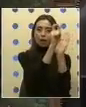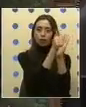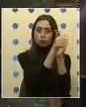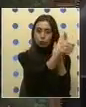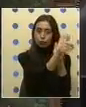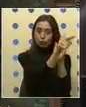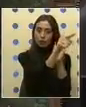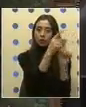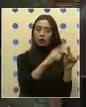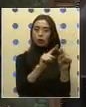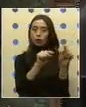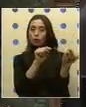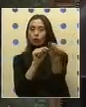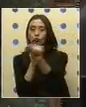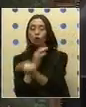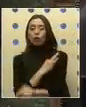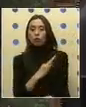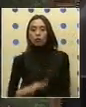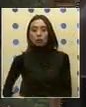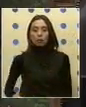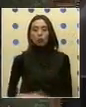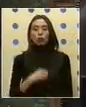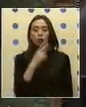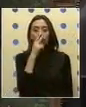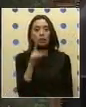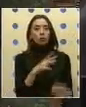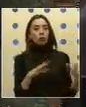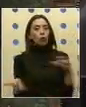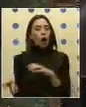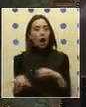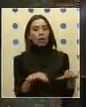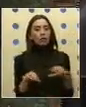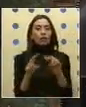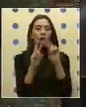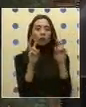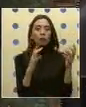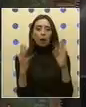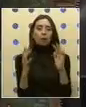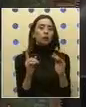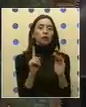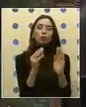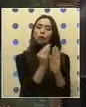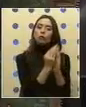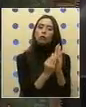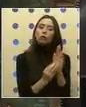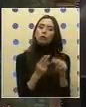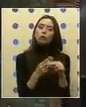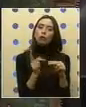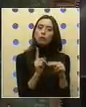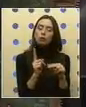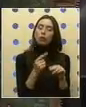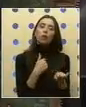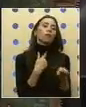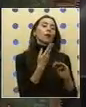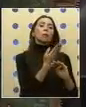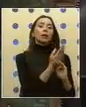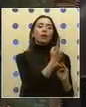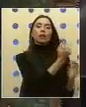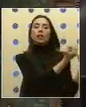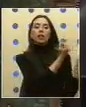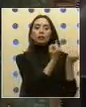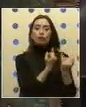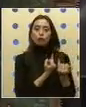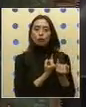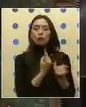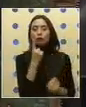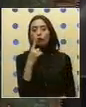hay varios diputados que me consta que son muy activos en el tema y que no aparecen mencionados. Así que vamos a solicitar la información porque creo